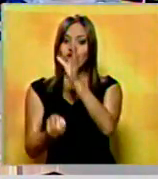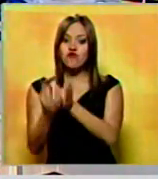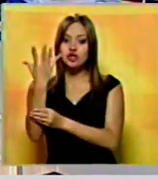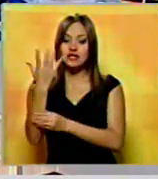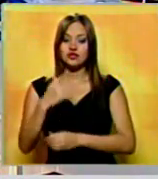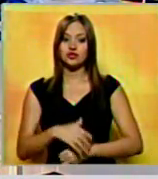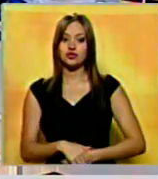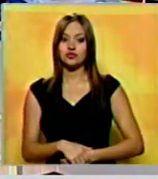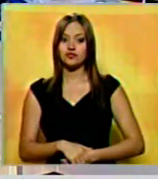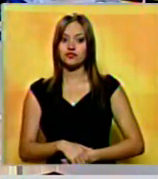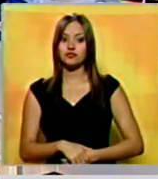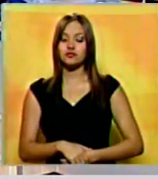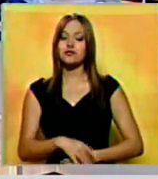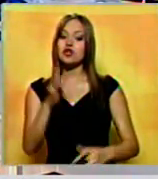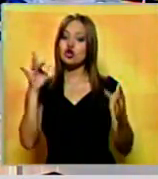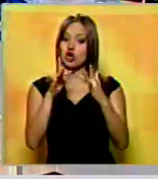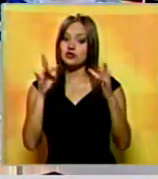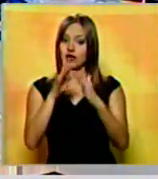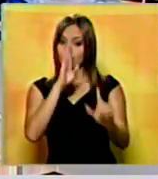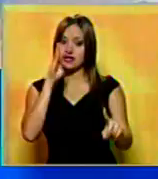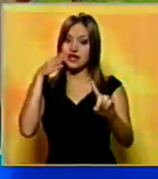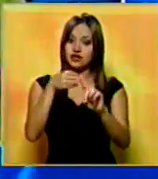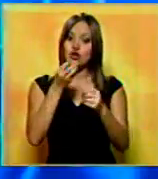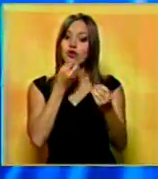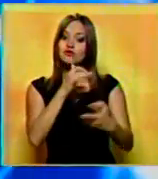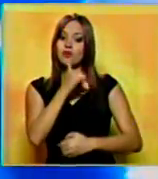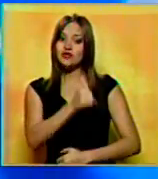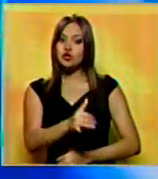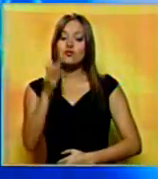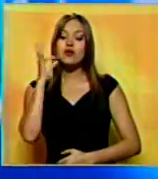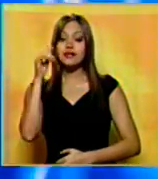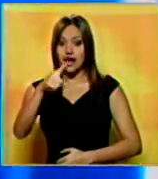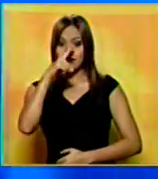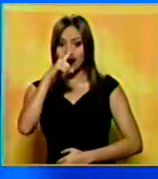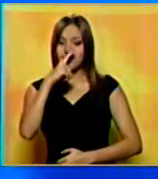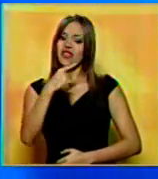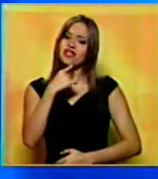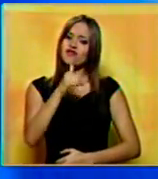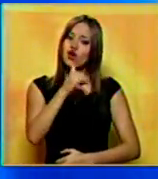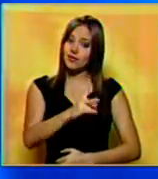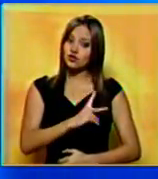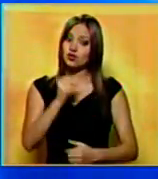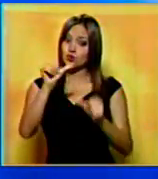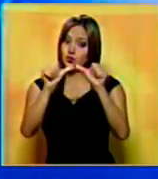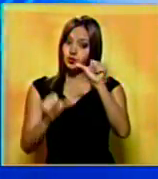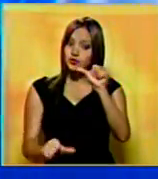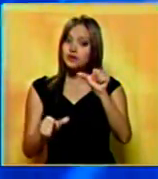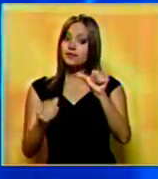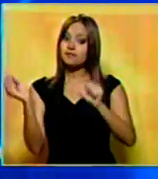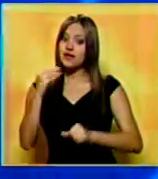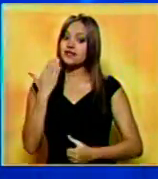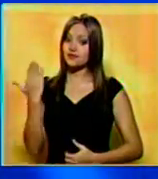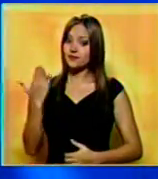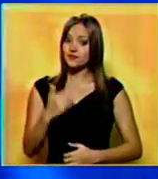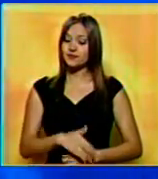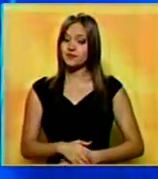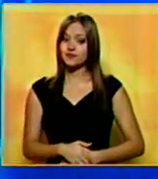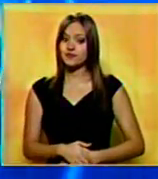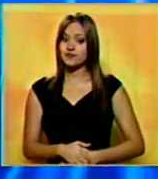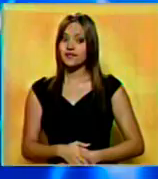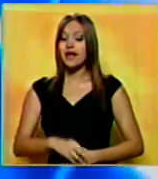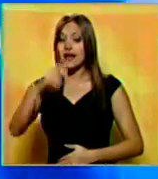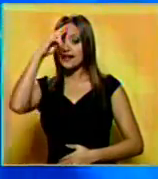Leocenis García. Vamos a hacer un contacto en vivo y en directo con nuestra compañera Carla Salcedo Flores para que nos amplíe la información. Adelante, Carla.